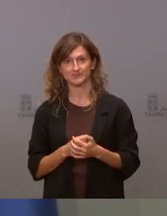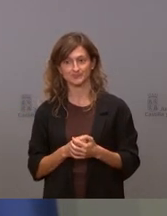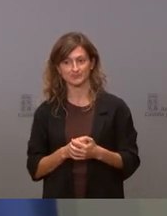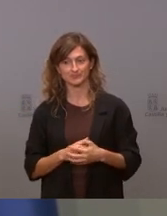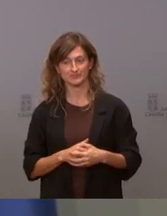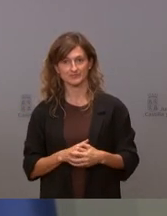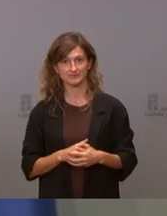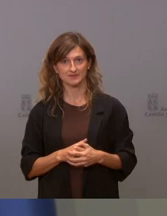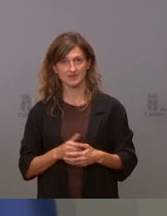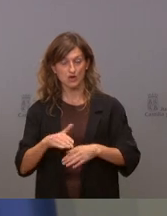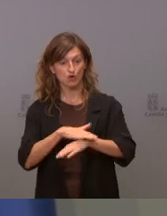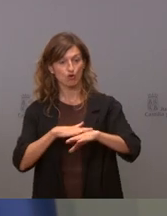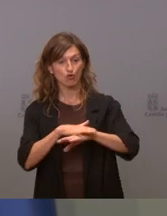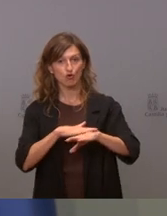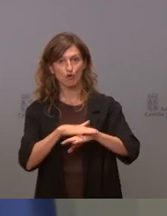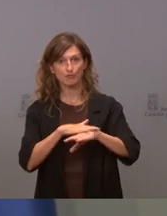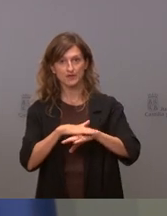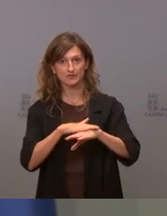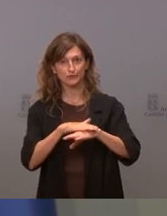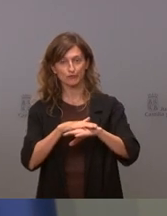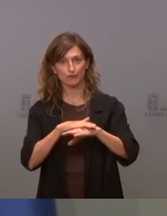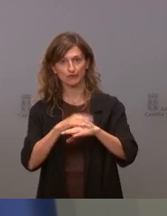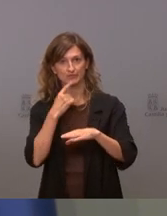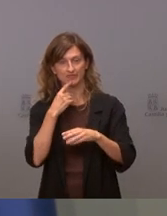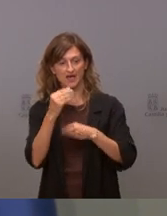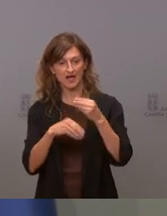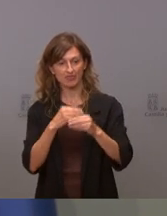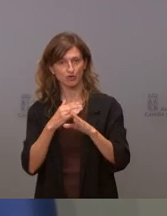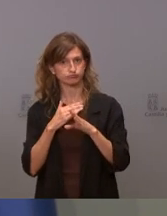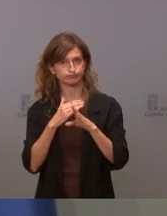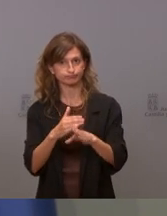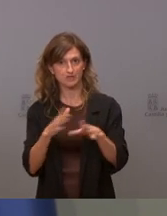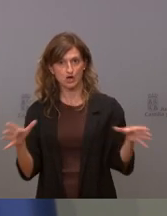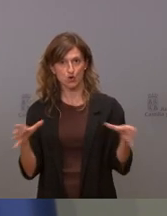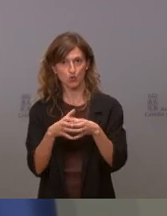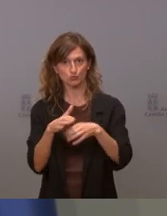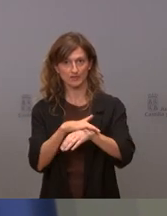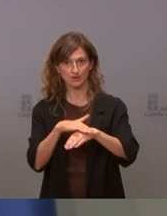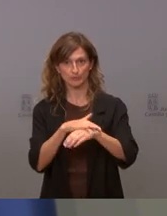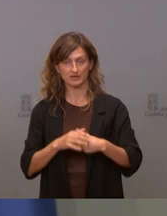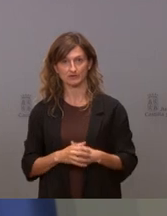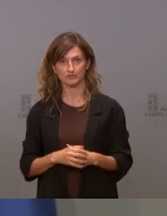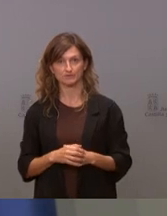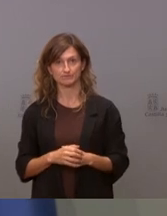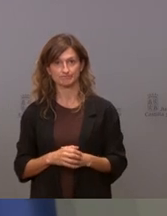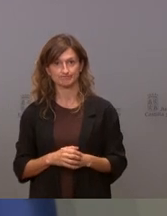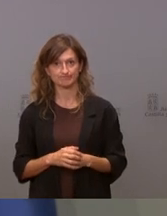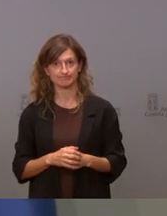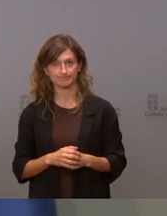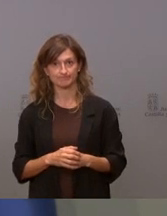somos un Gobierno que mantiene su acción conjunta de Gobierno. Yo